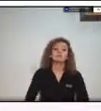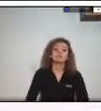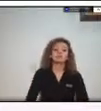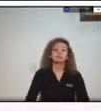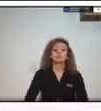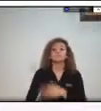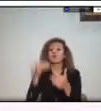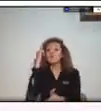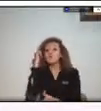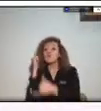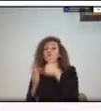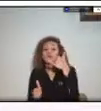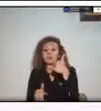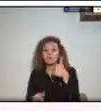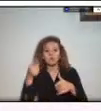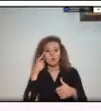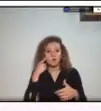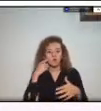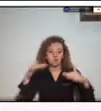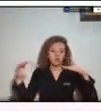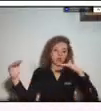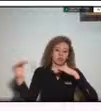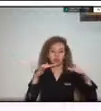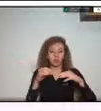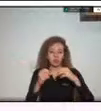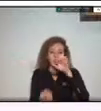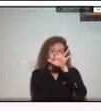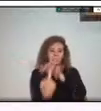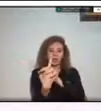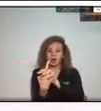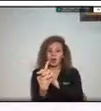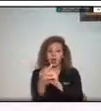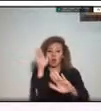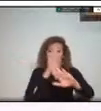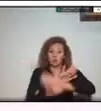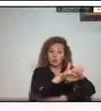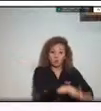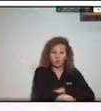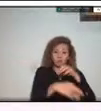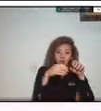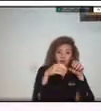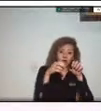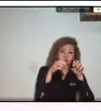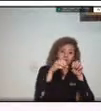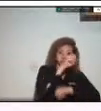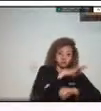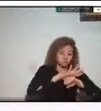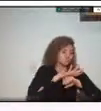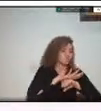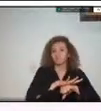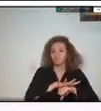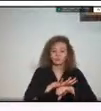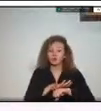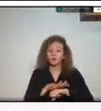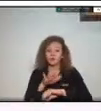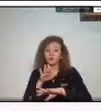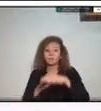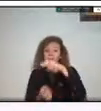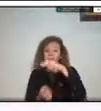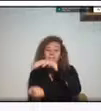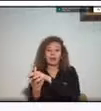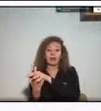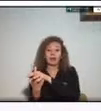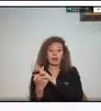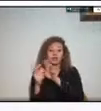naturales los desastres son sociales es la configuración de ese riesgo a través de una probabilidad de ocurrencia de un